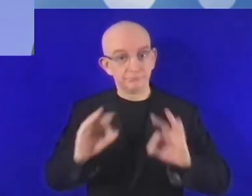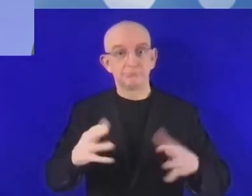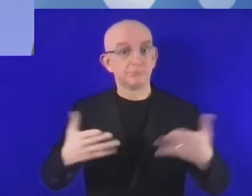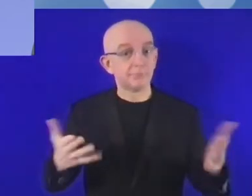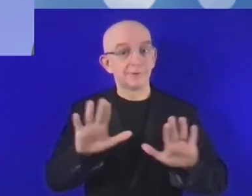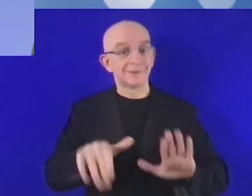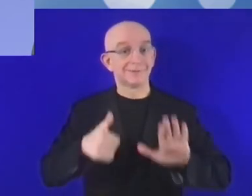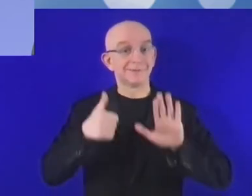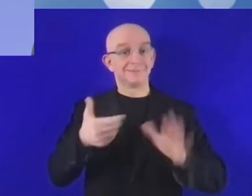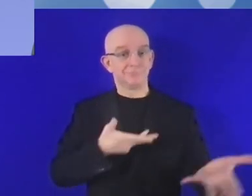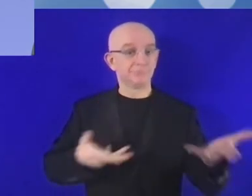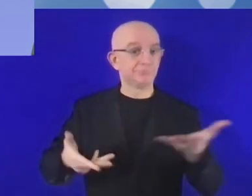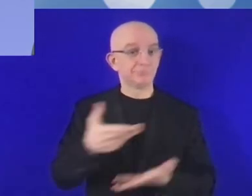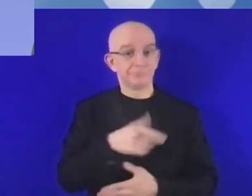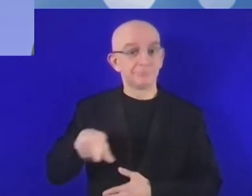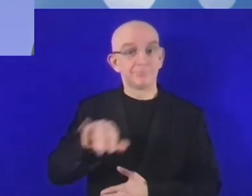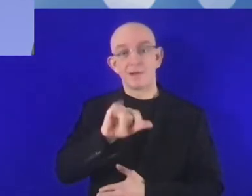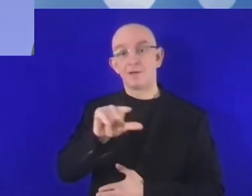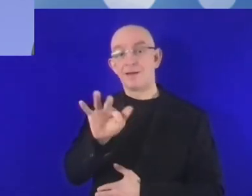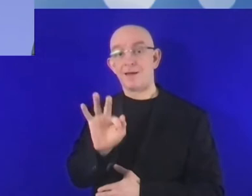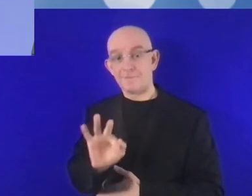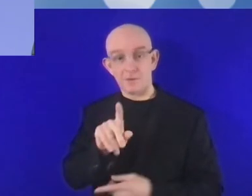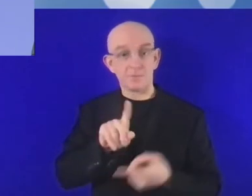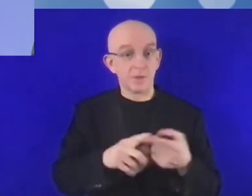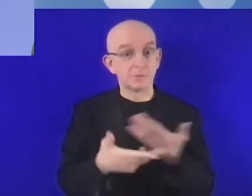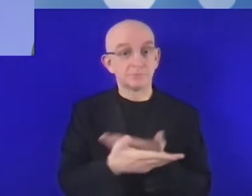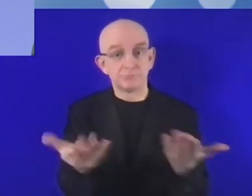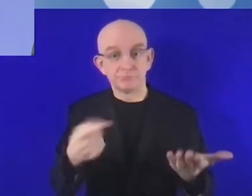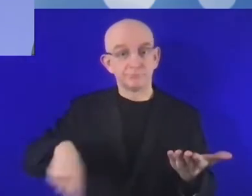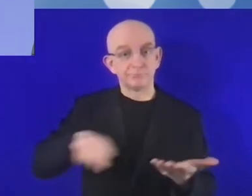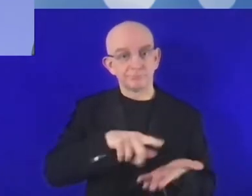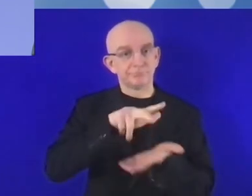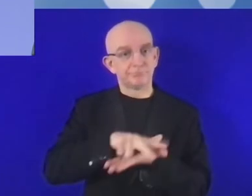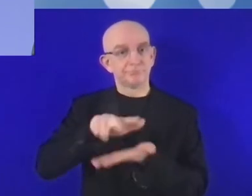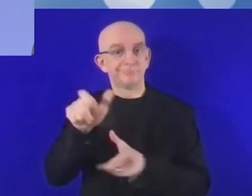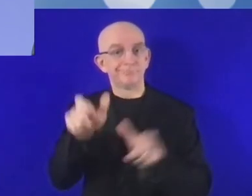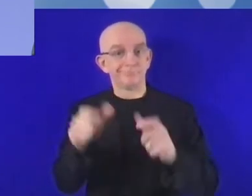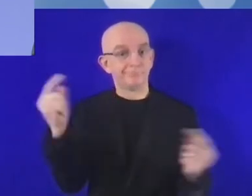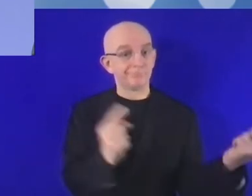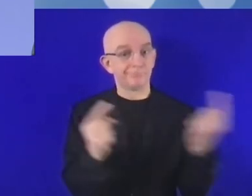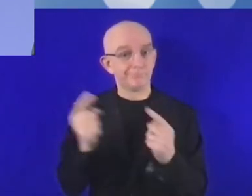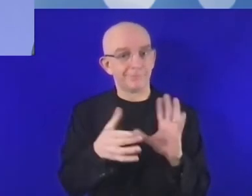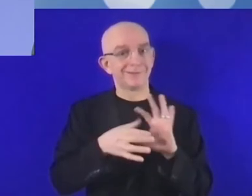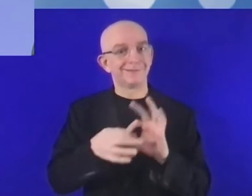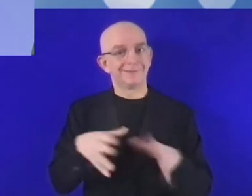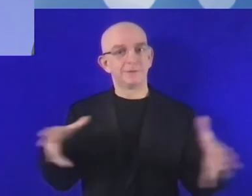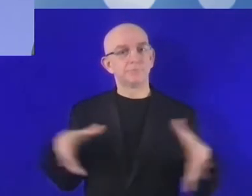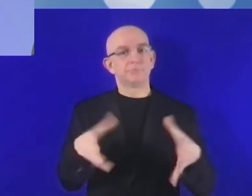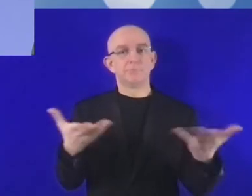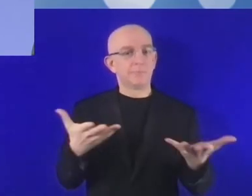Es la edición número 16. Hemos reunido aquí a líderes de la